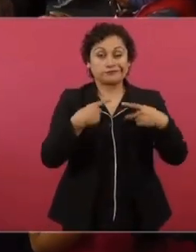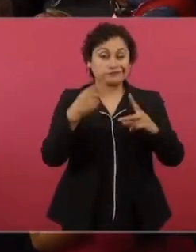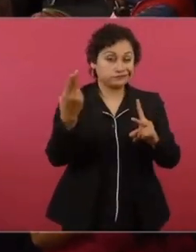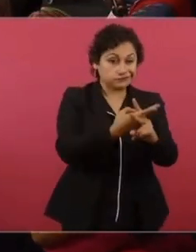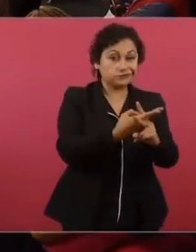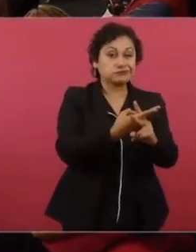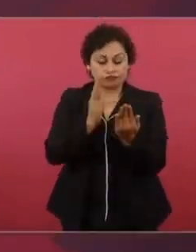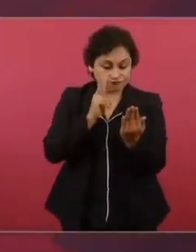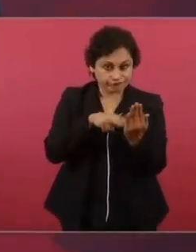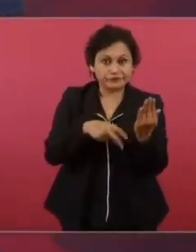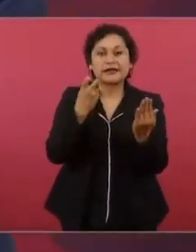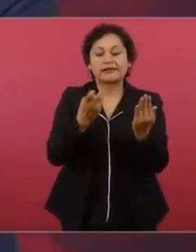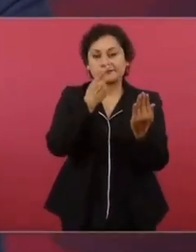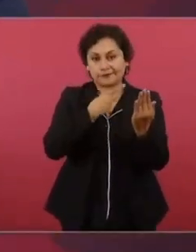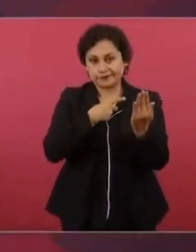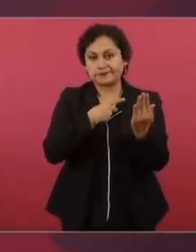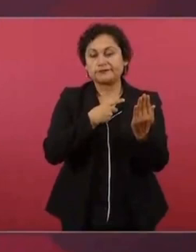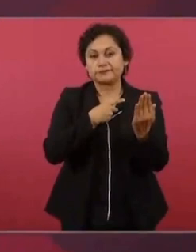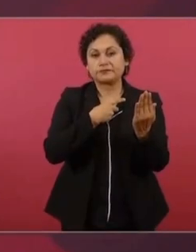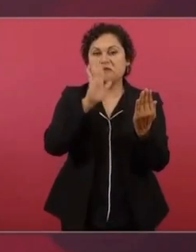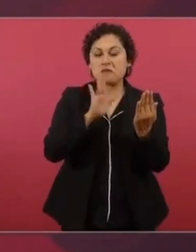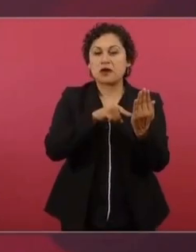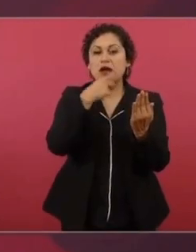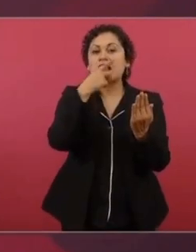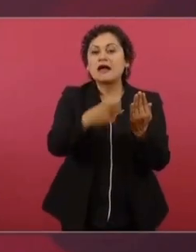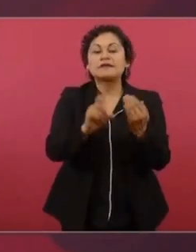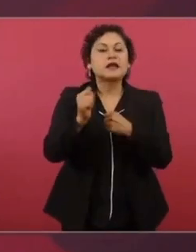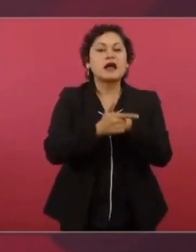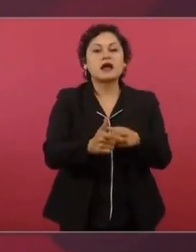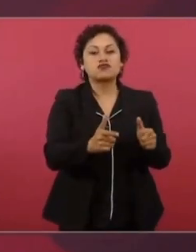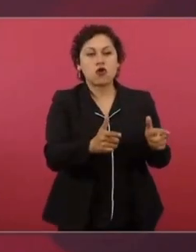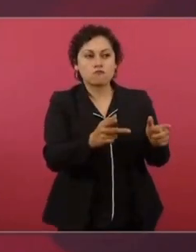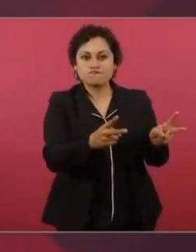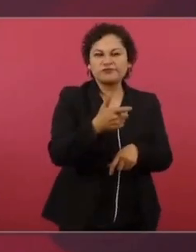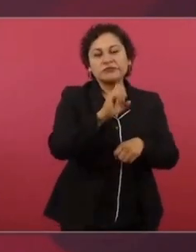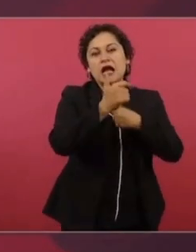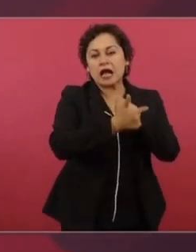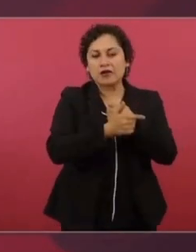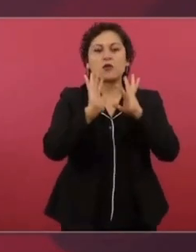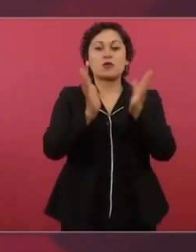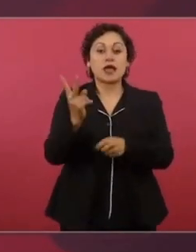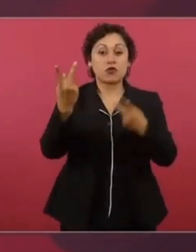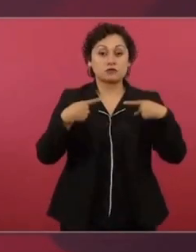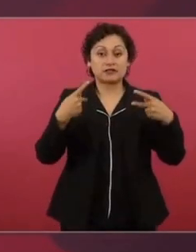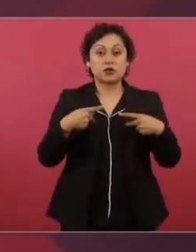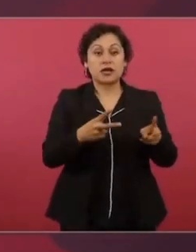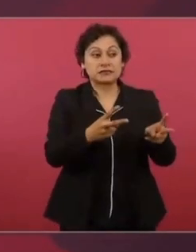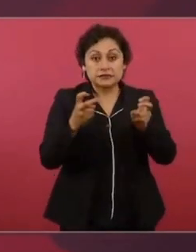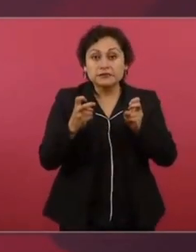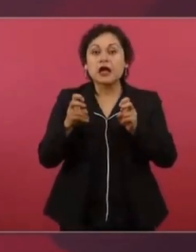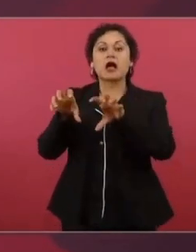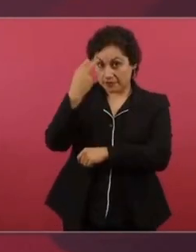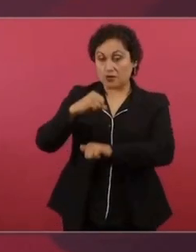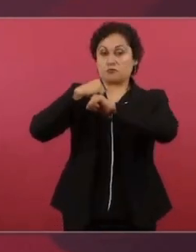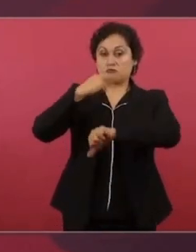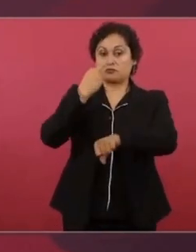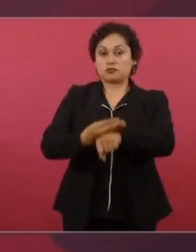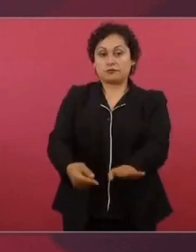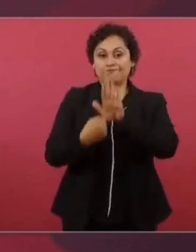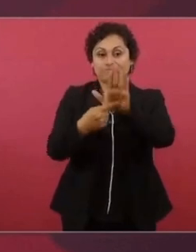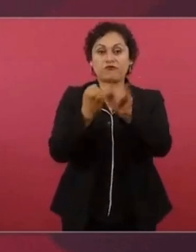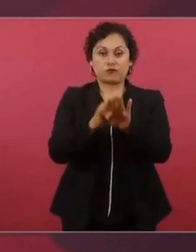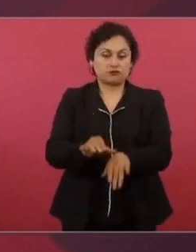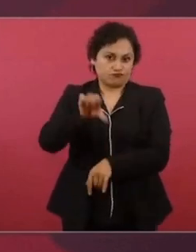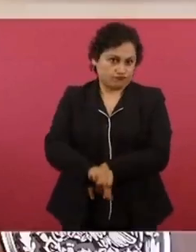hubo otro herido, se trató de un asalto. Ya se detuvo a las dos personas que cometieron este ilícito. Y